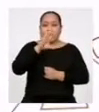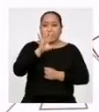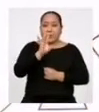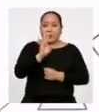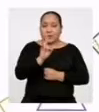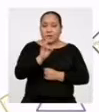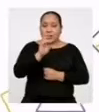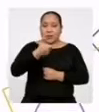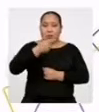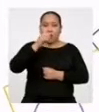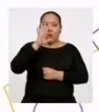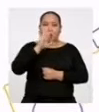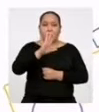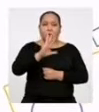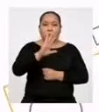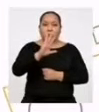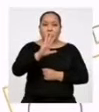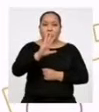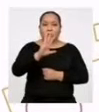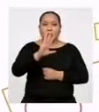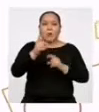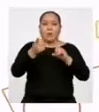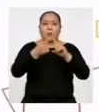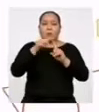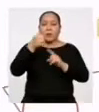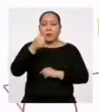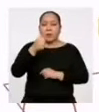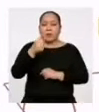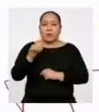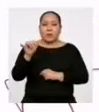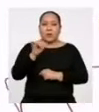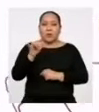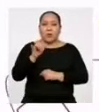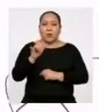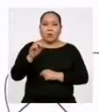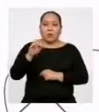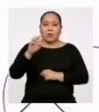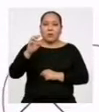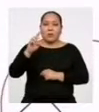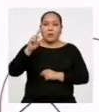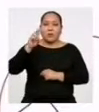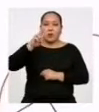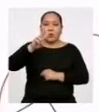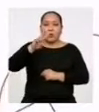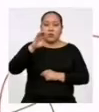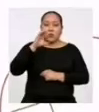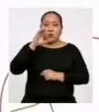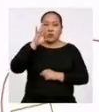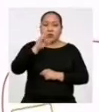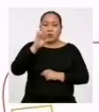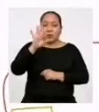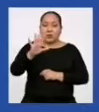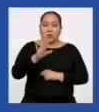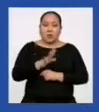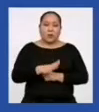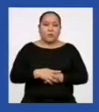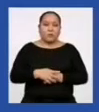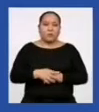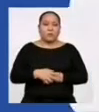el cuarto intervalo, multiplicamos 27,5 por 10, igual a 275.